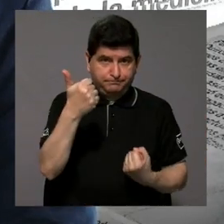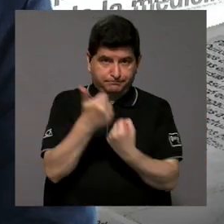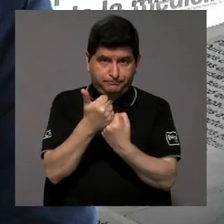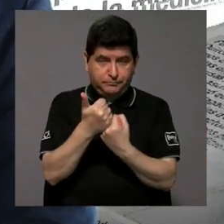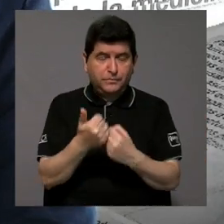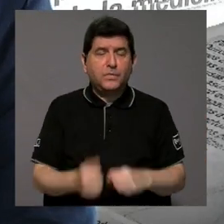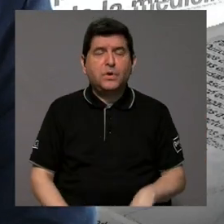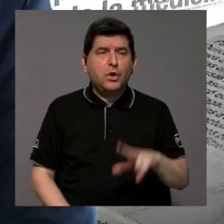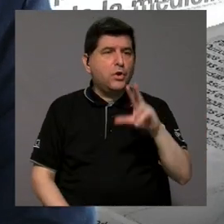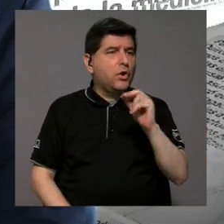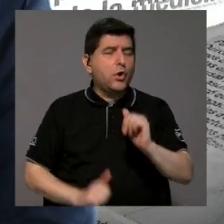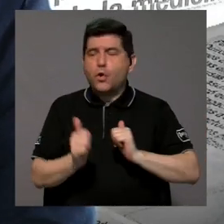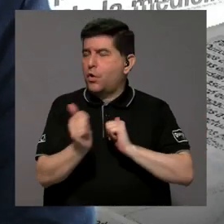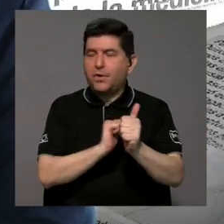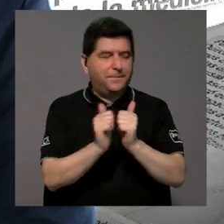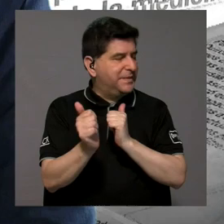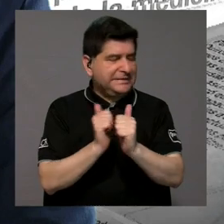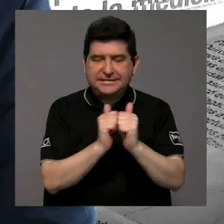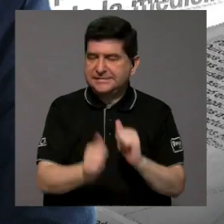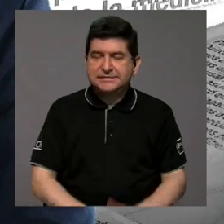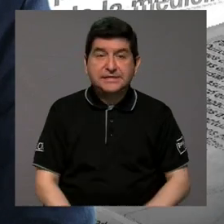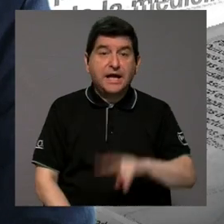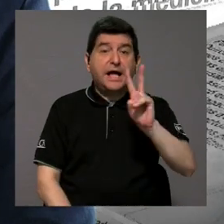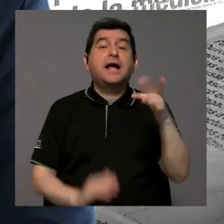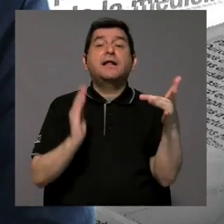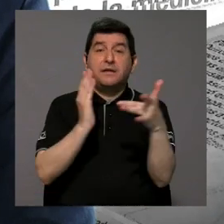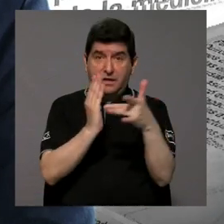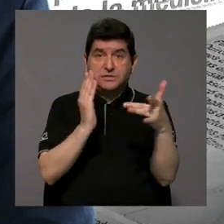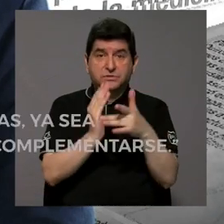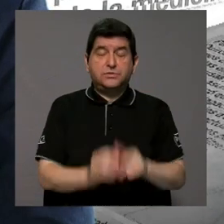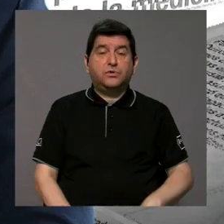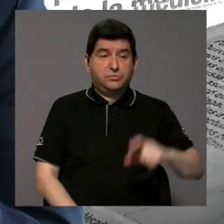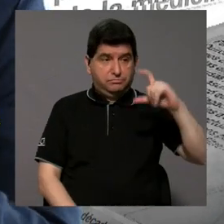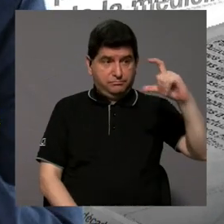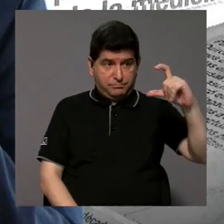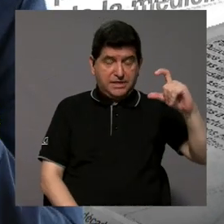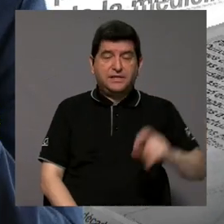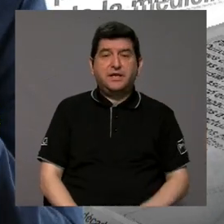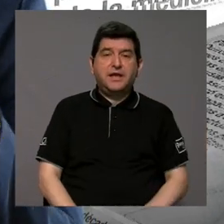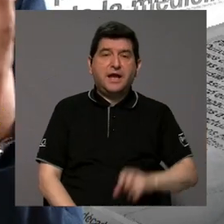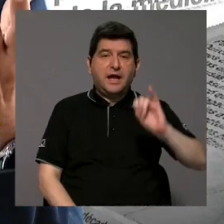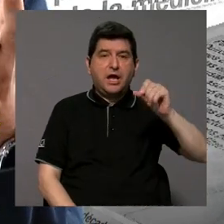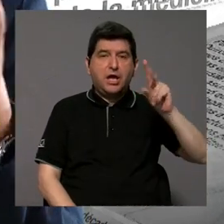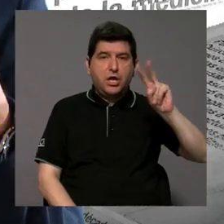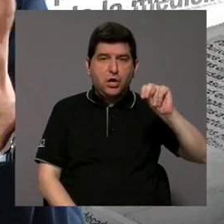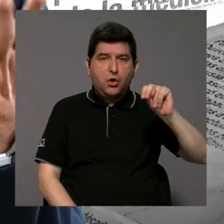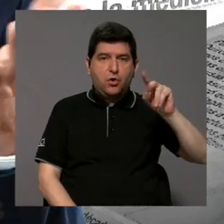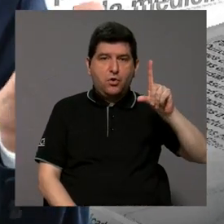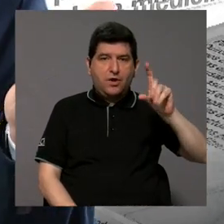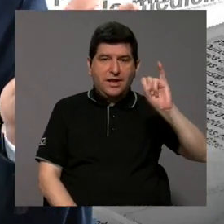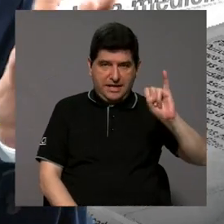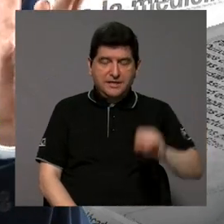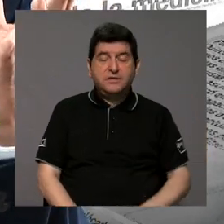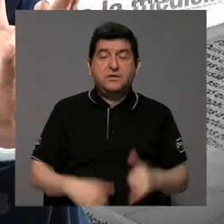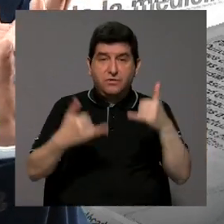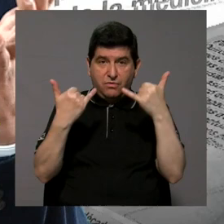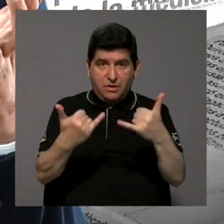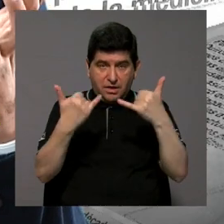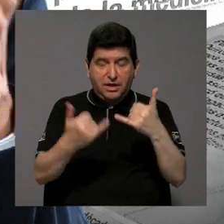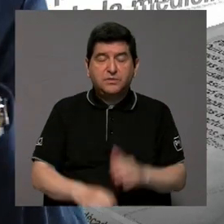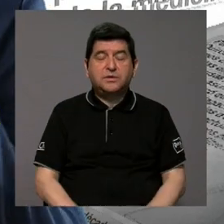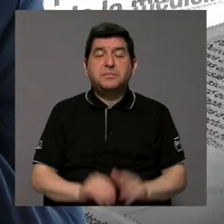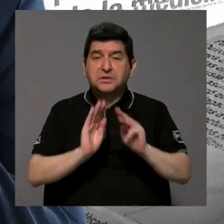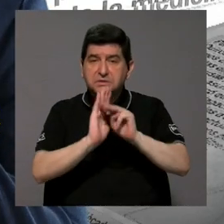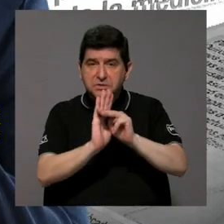partidario que no hay que competir que las dos tecnologías ya sean baterías de ion litio que es la moda que está